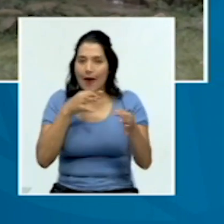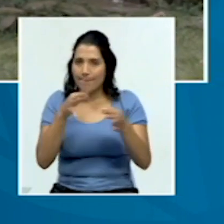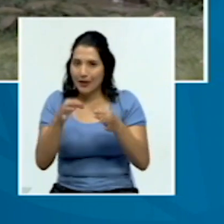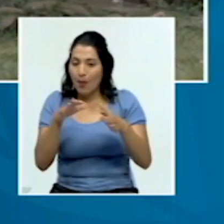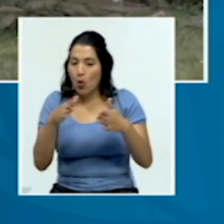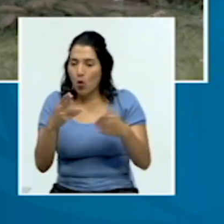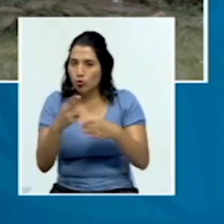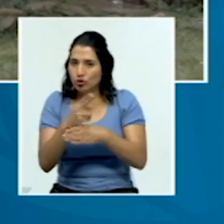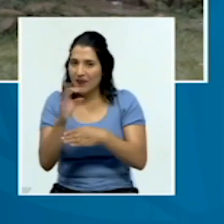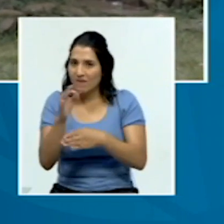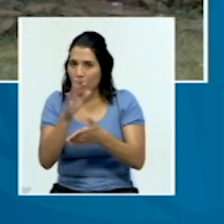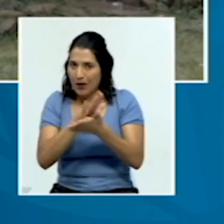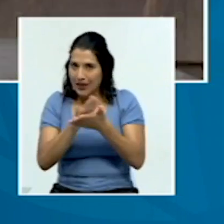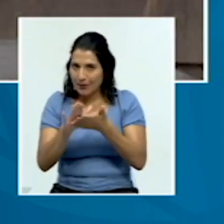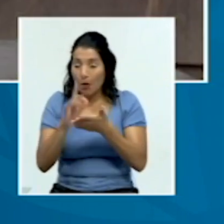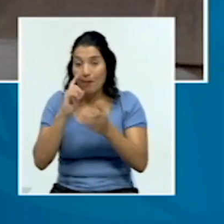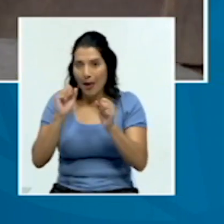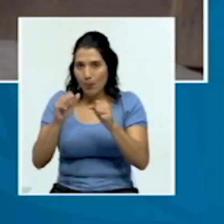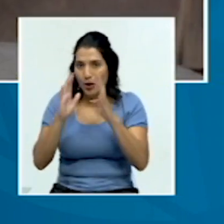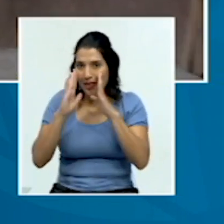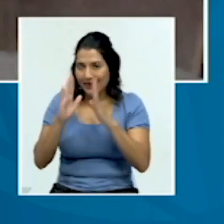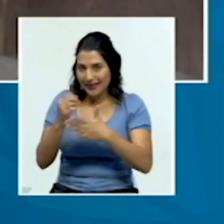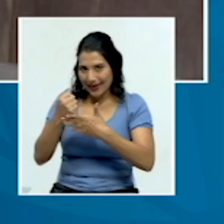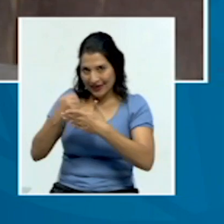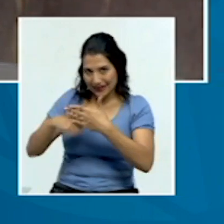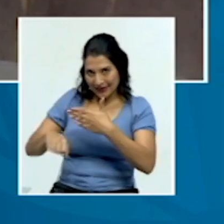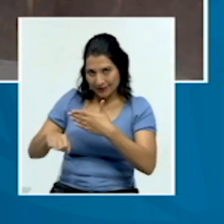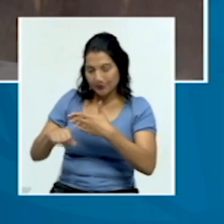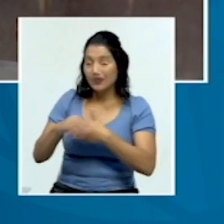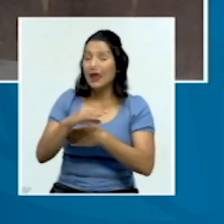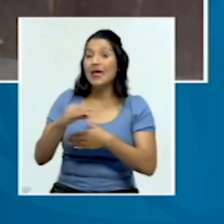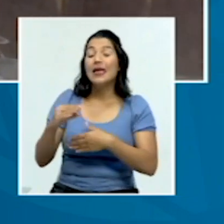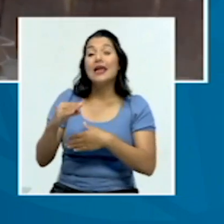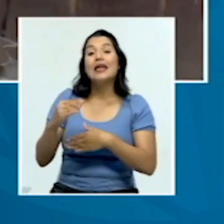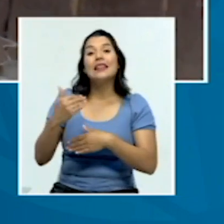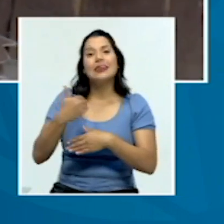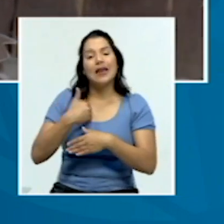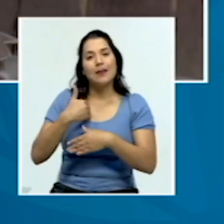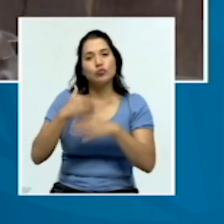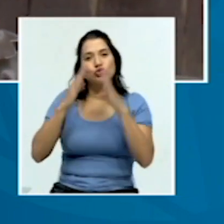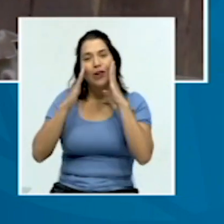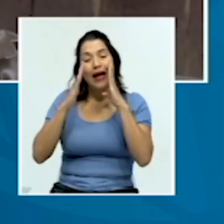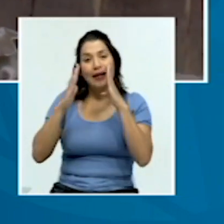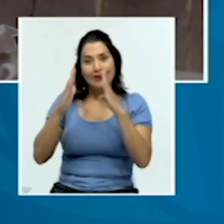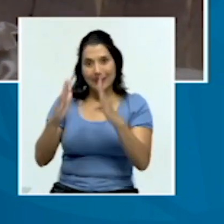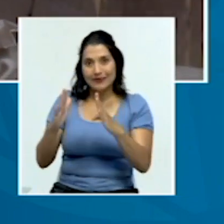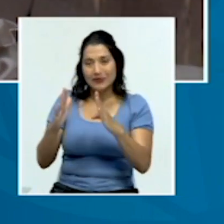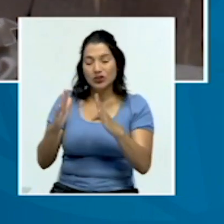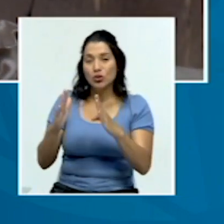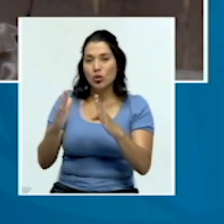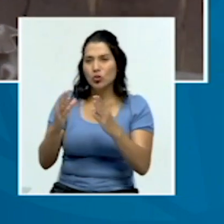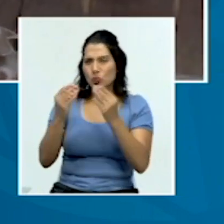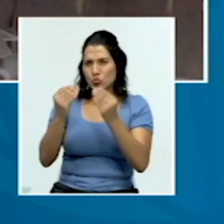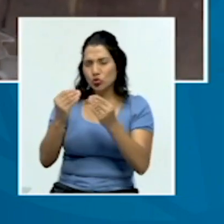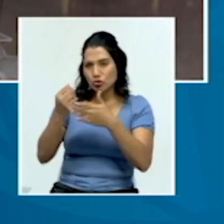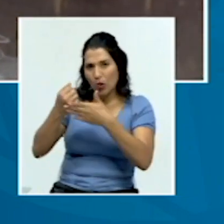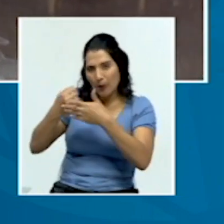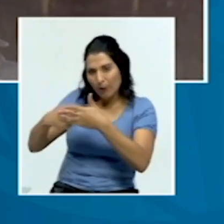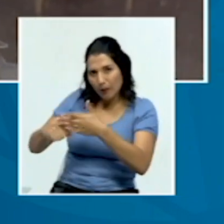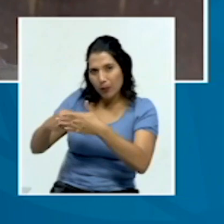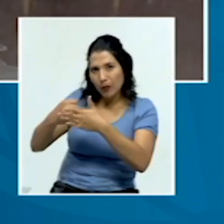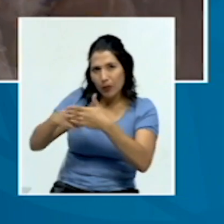limpia para poder atender estos partos. Tenemos una atención de inclusive muchos partos en